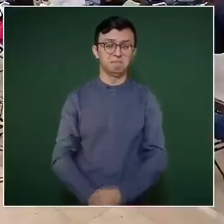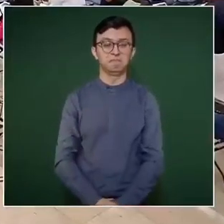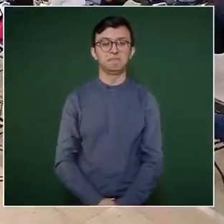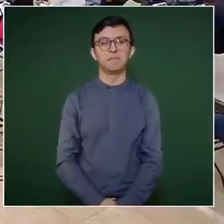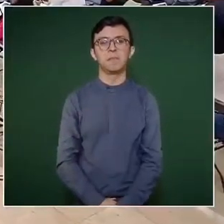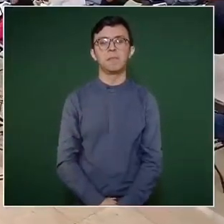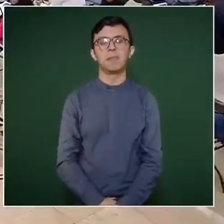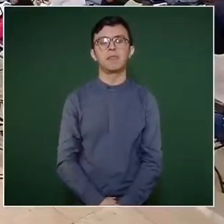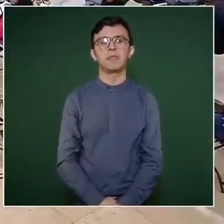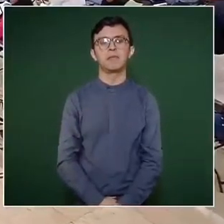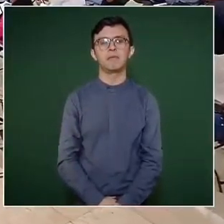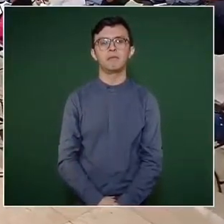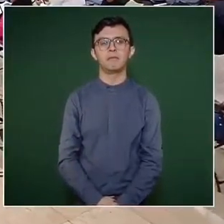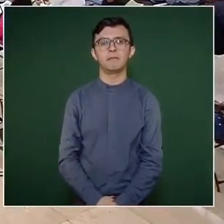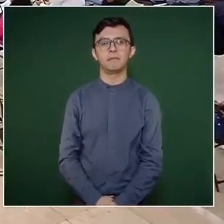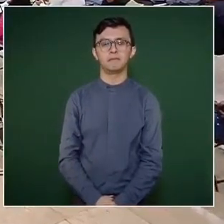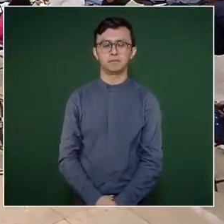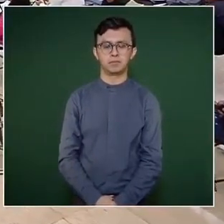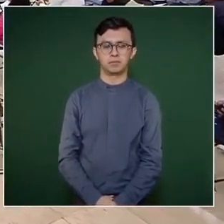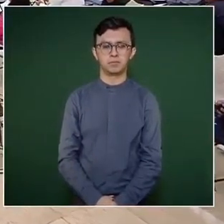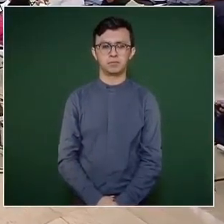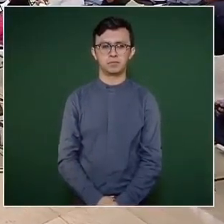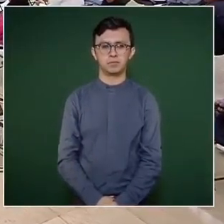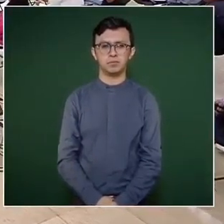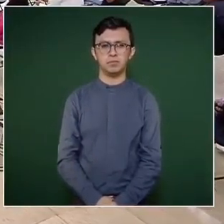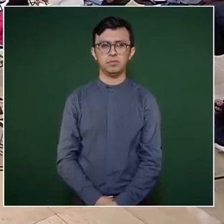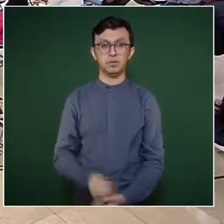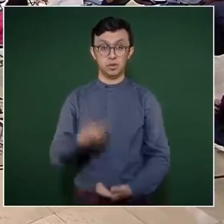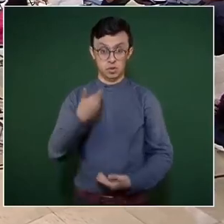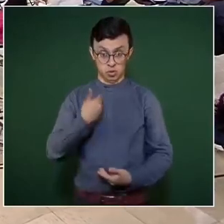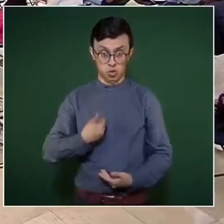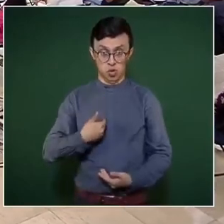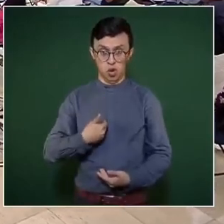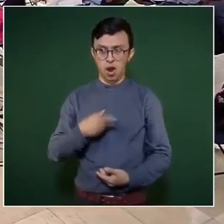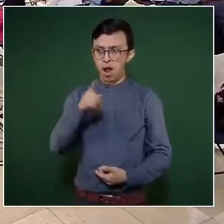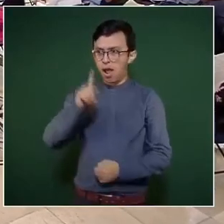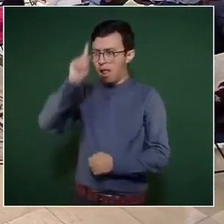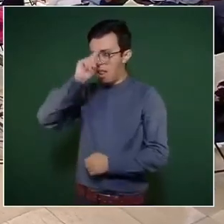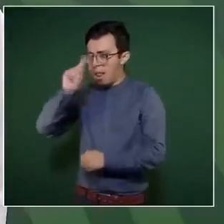Yo ni debería de estarles dando estas recomendaciones,